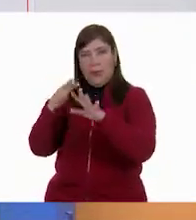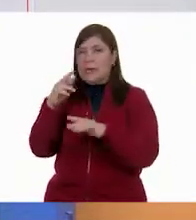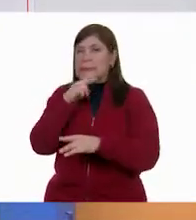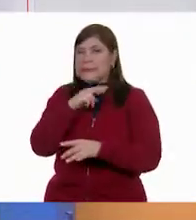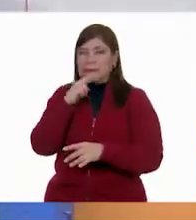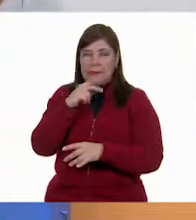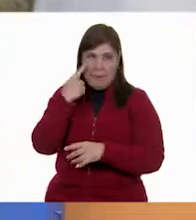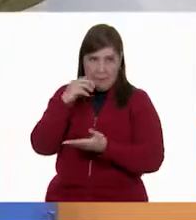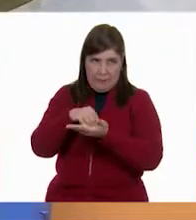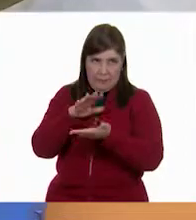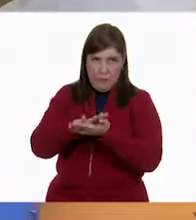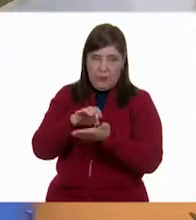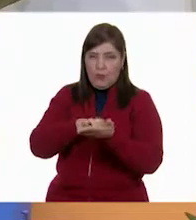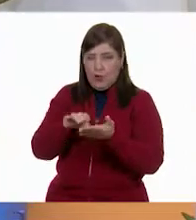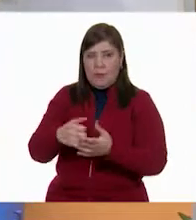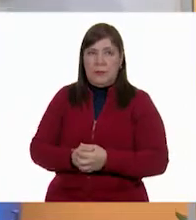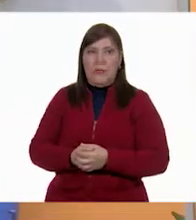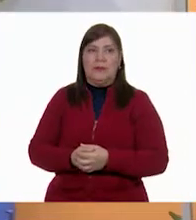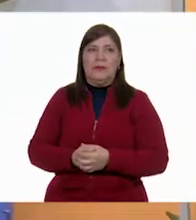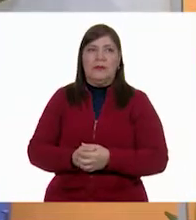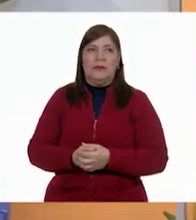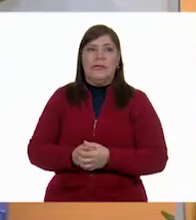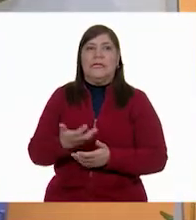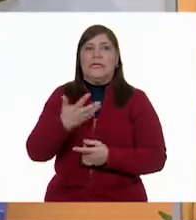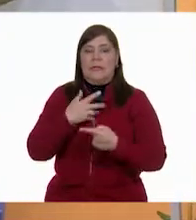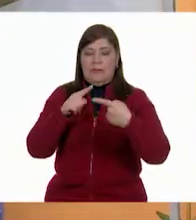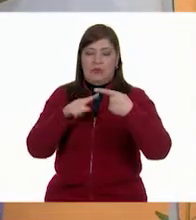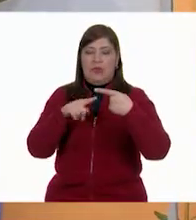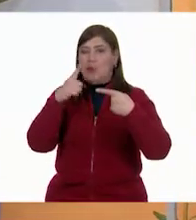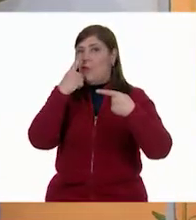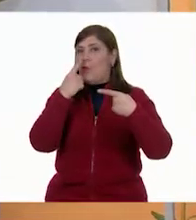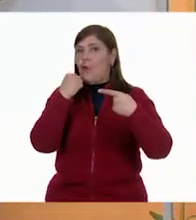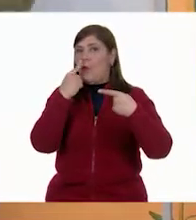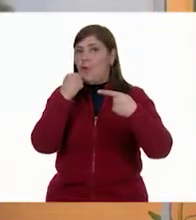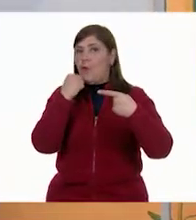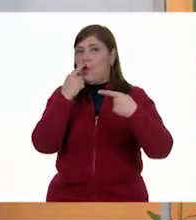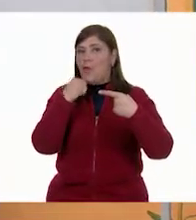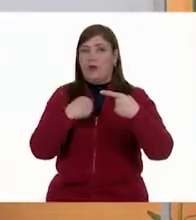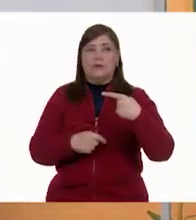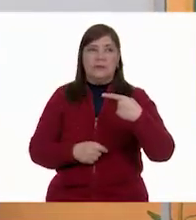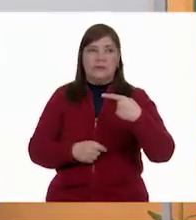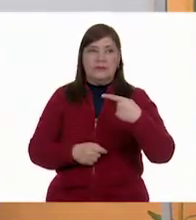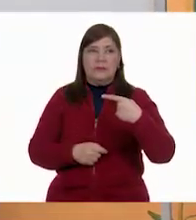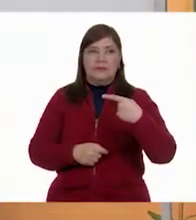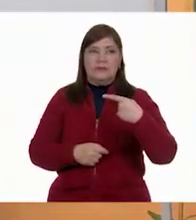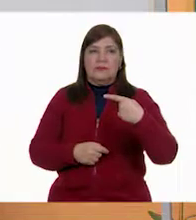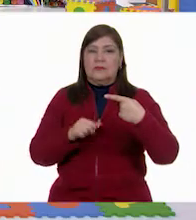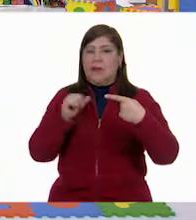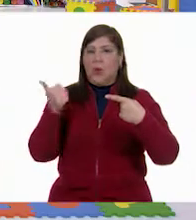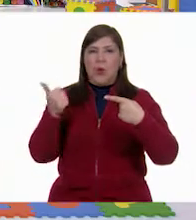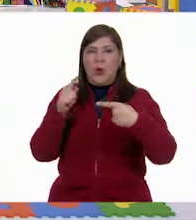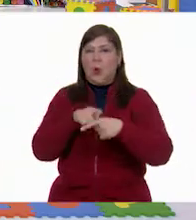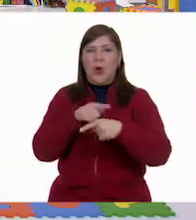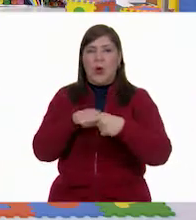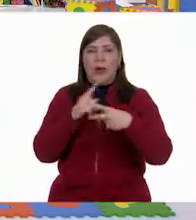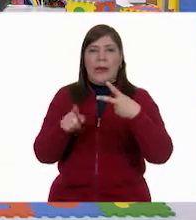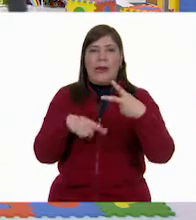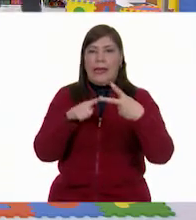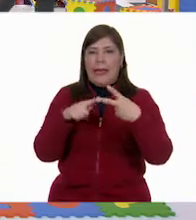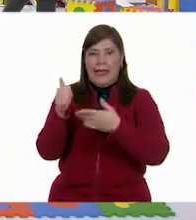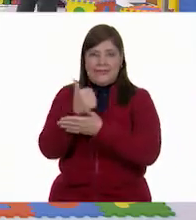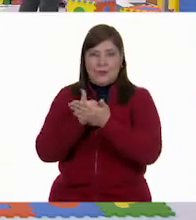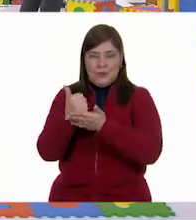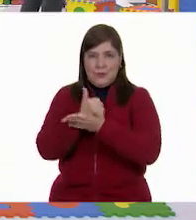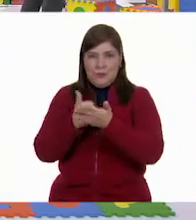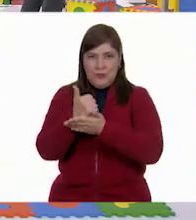saberlo. Por ejemplo, tenemos el rojo. ¿Qué otro color de globo tenemos? ¿Qué Azul. El